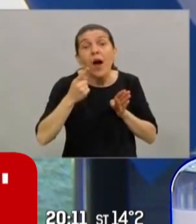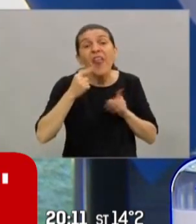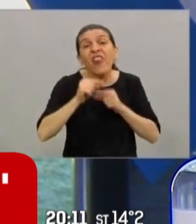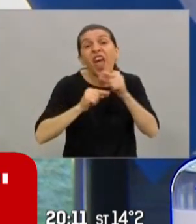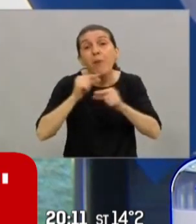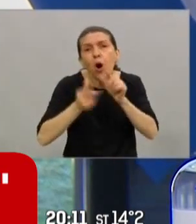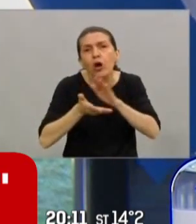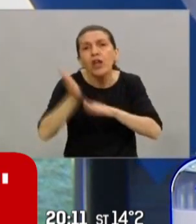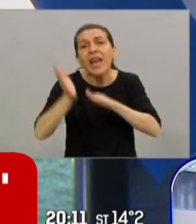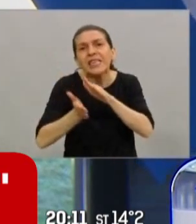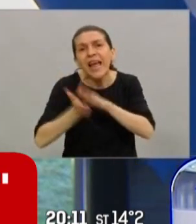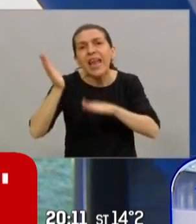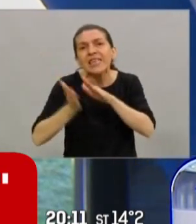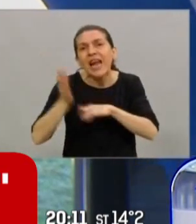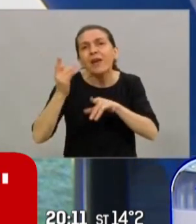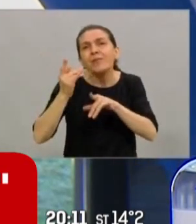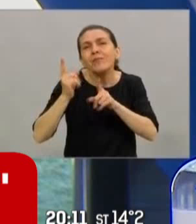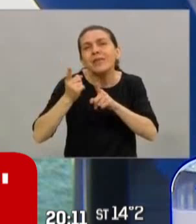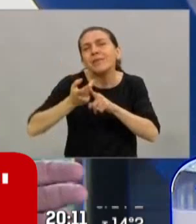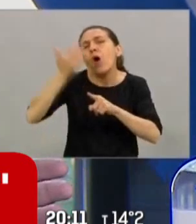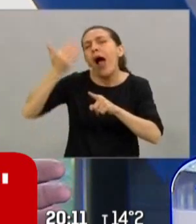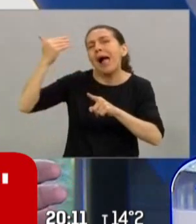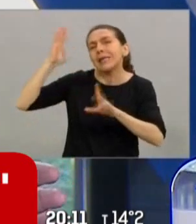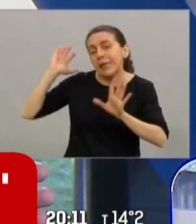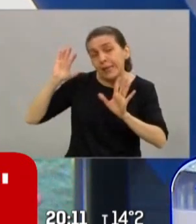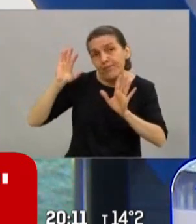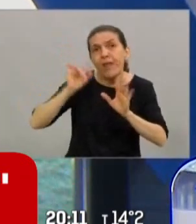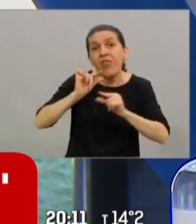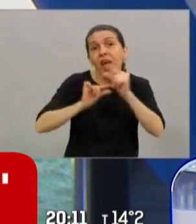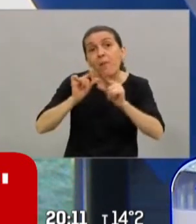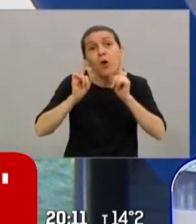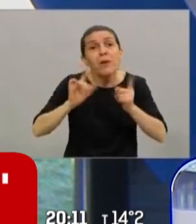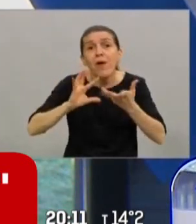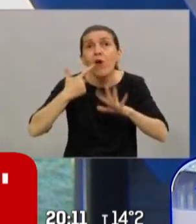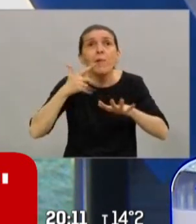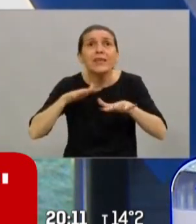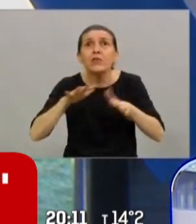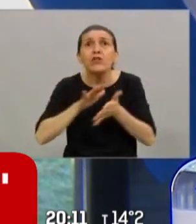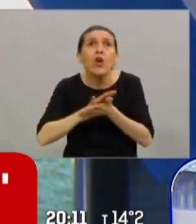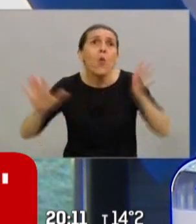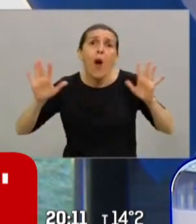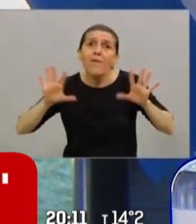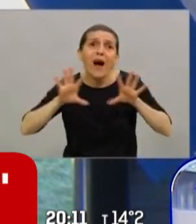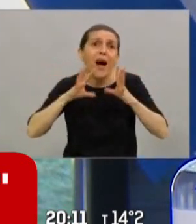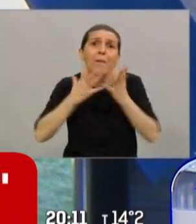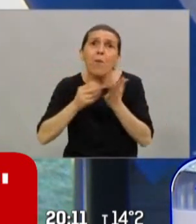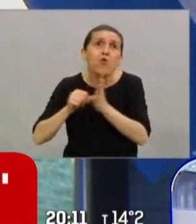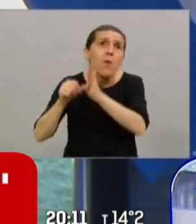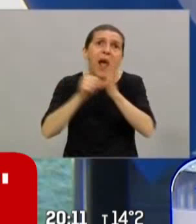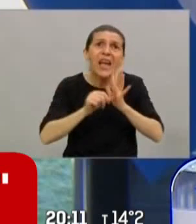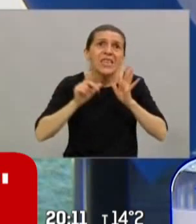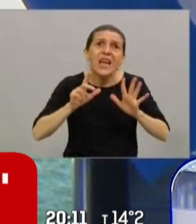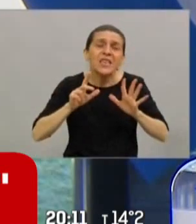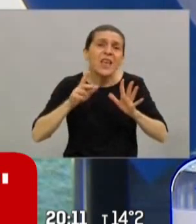a la vida habitual en este nuevo mundo, en este mundo diferente que nos exige cuidados diferentes.